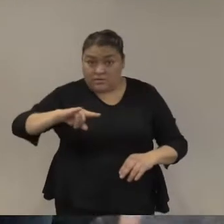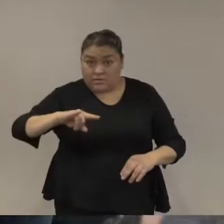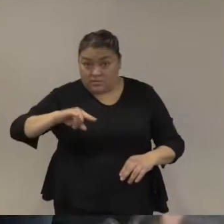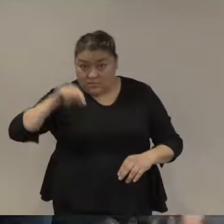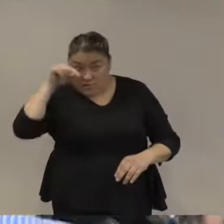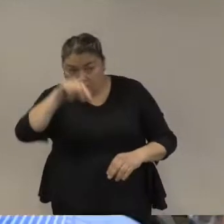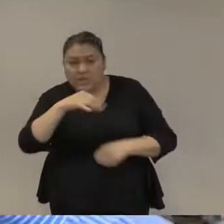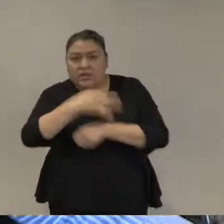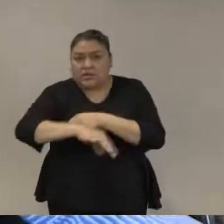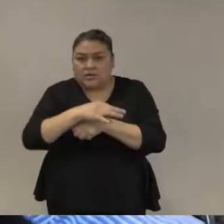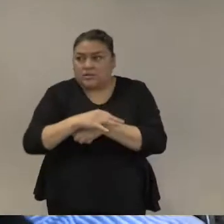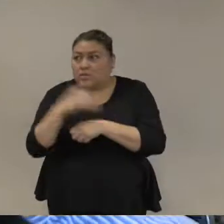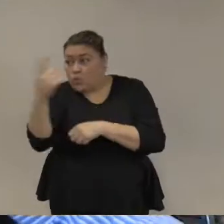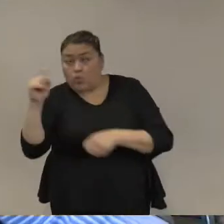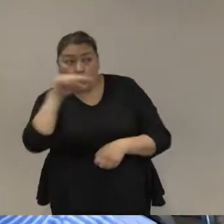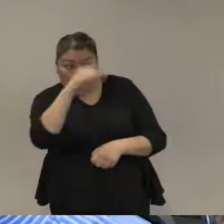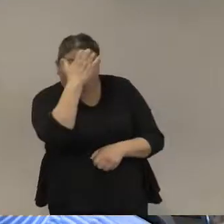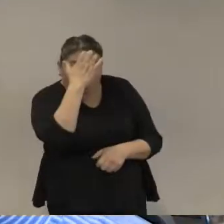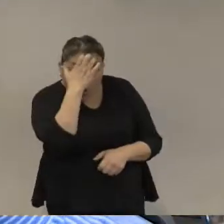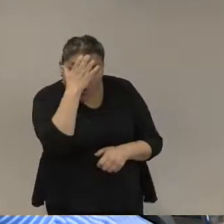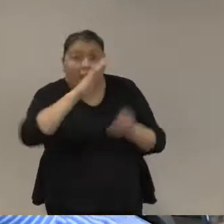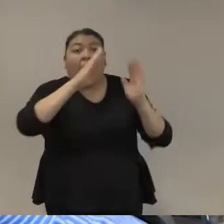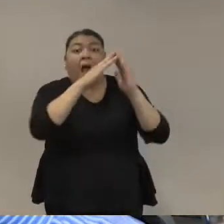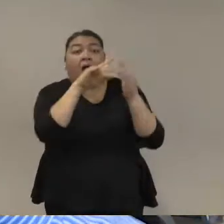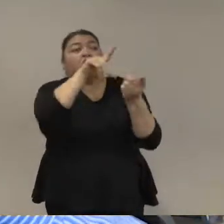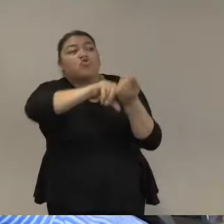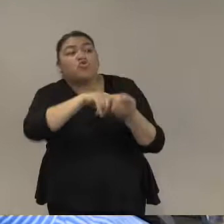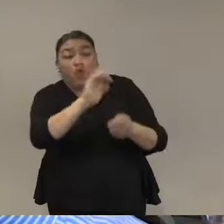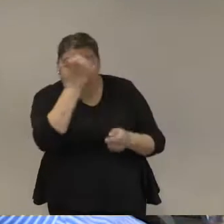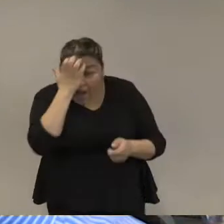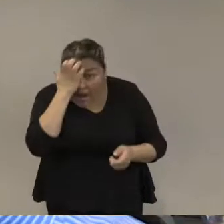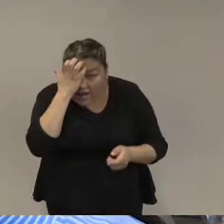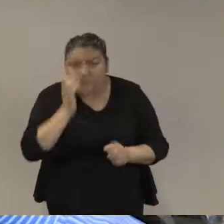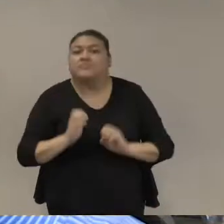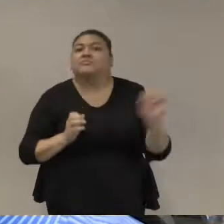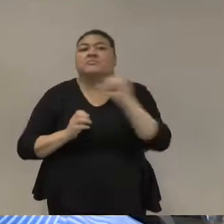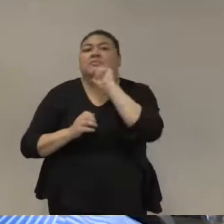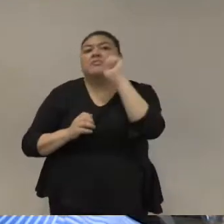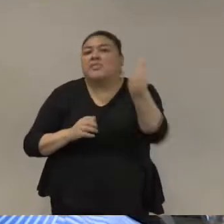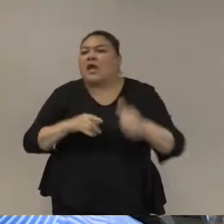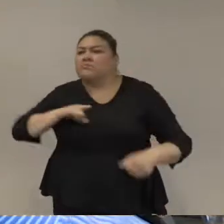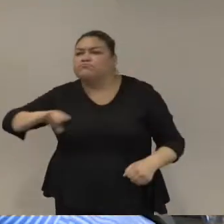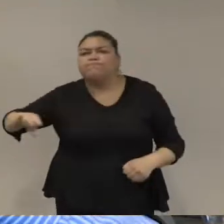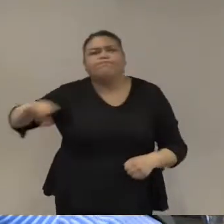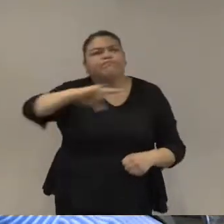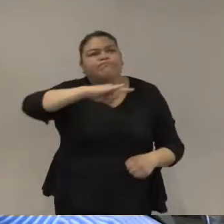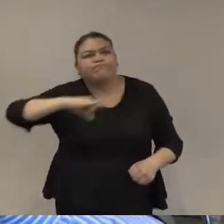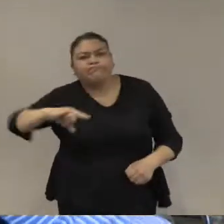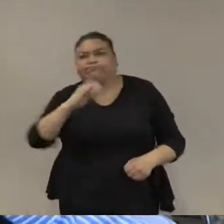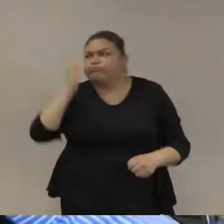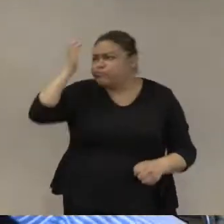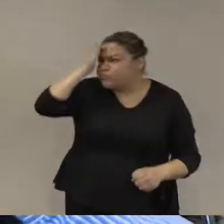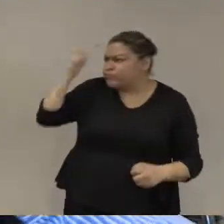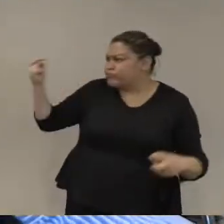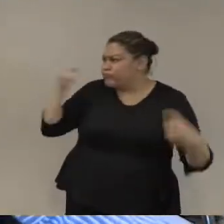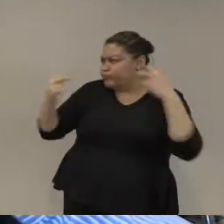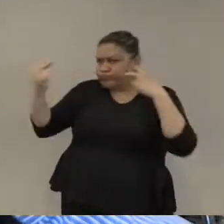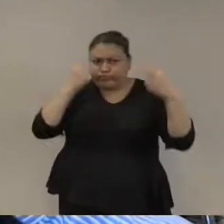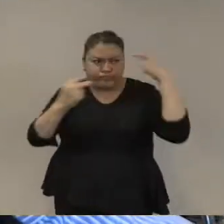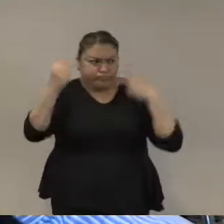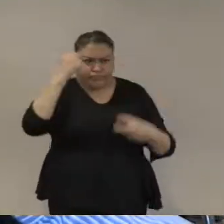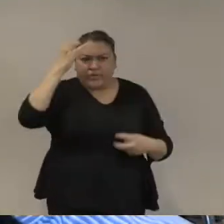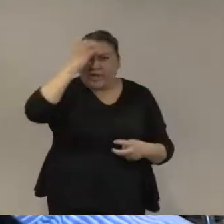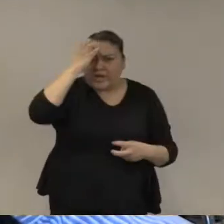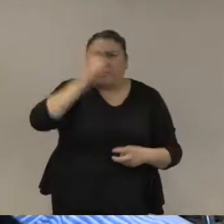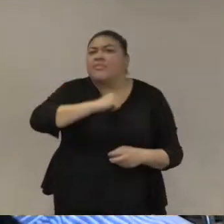esos barrios esos lugares están desplegando y replicando con frecuencia y no están perdidos en la dinámica lo tal son